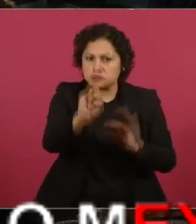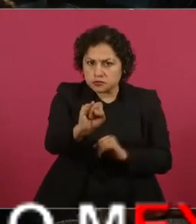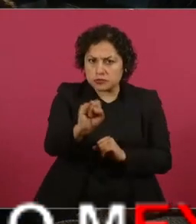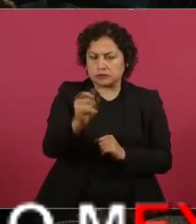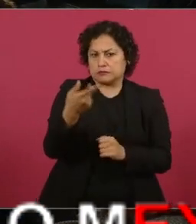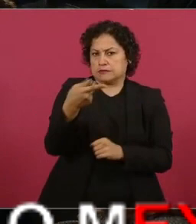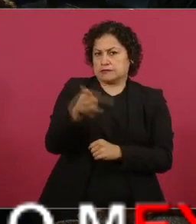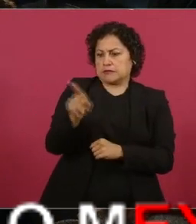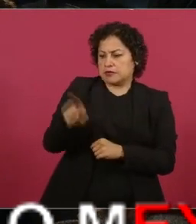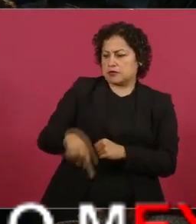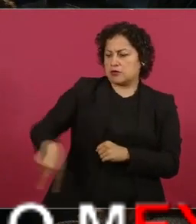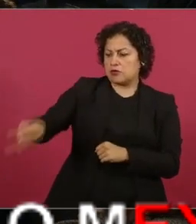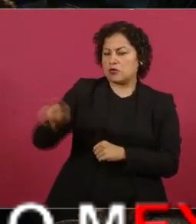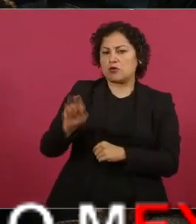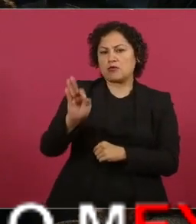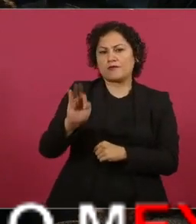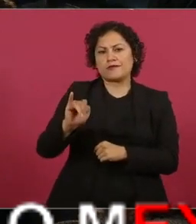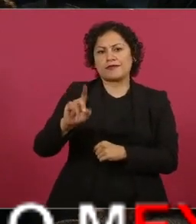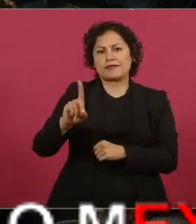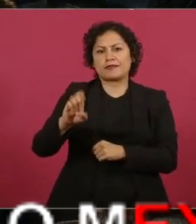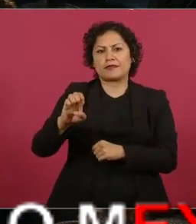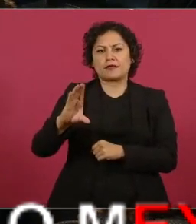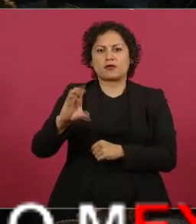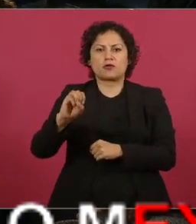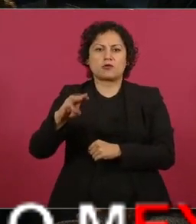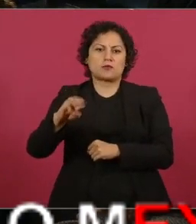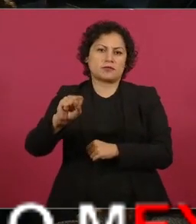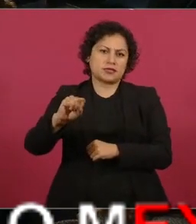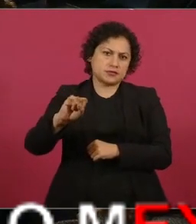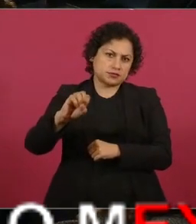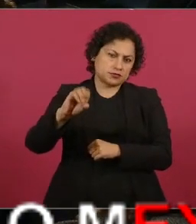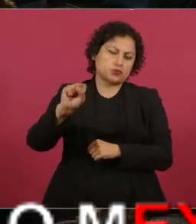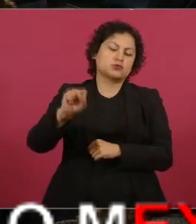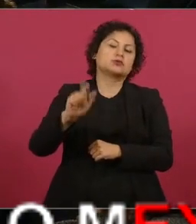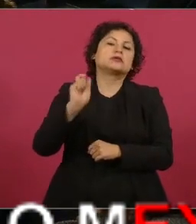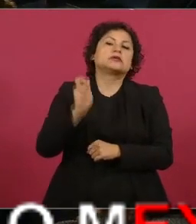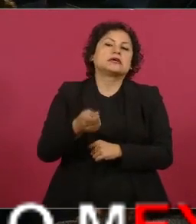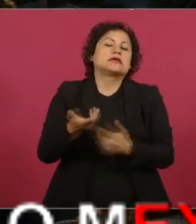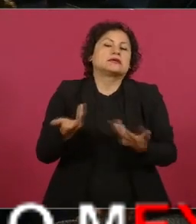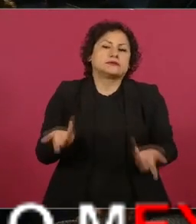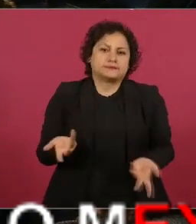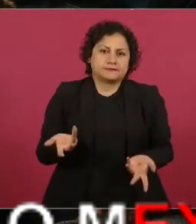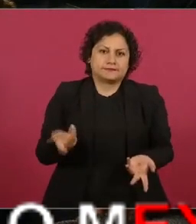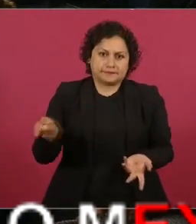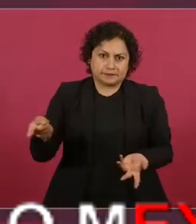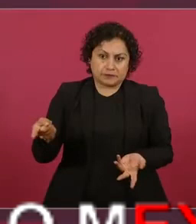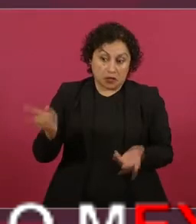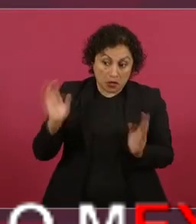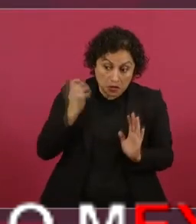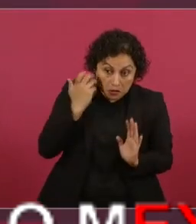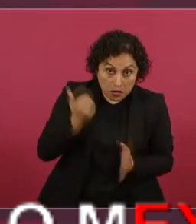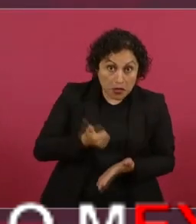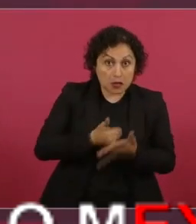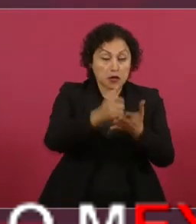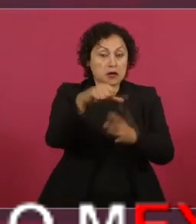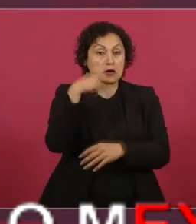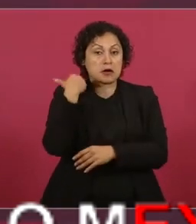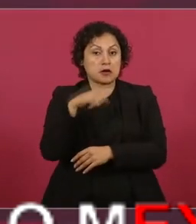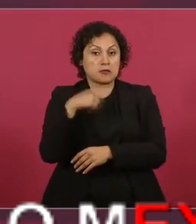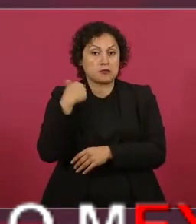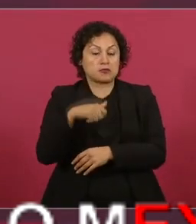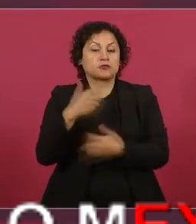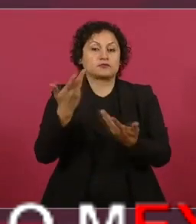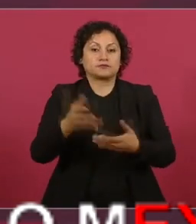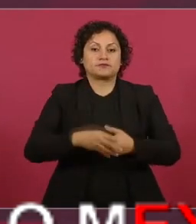ayudar a Acapulco. Esa mi primera. Sí, y además no se afecta derechos